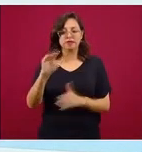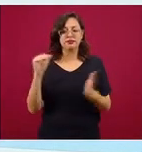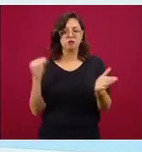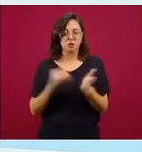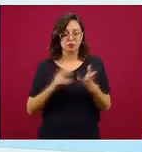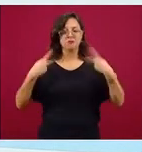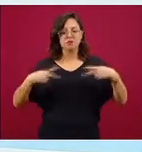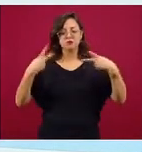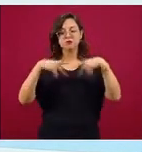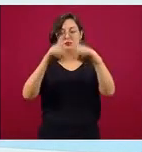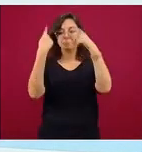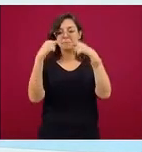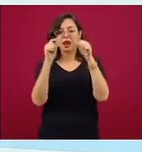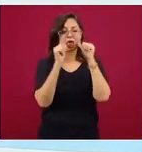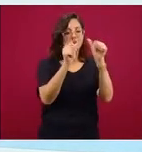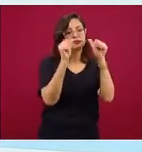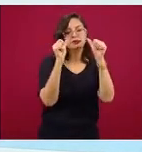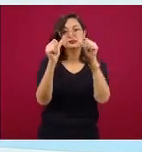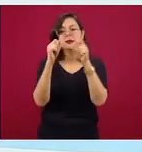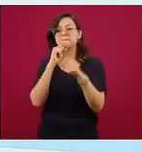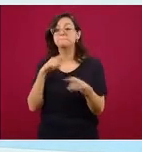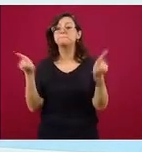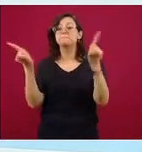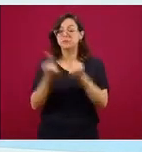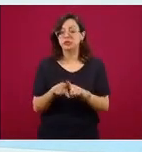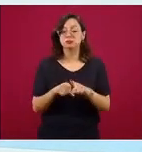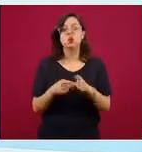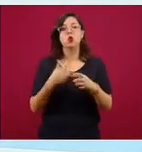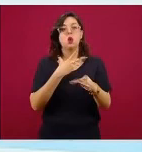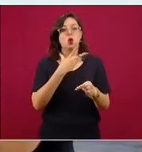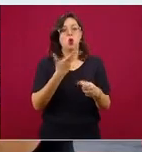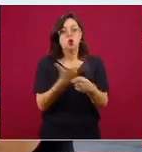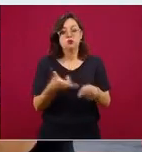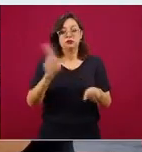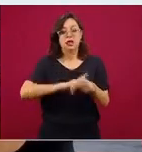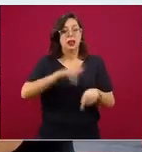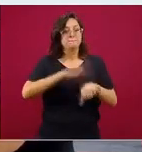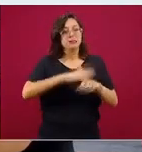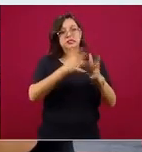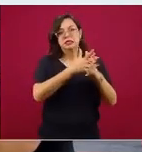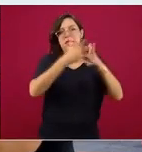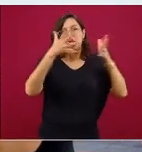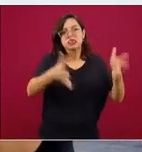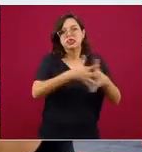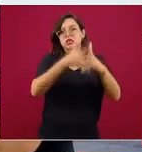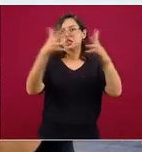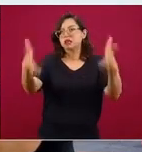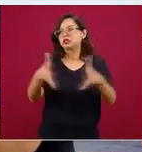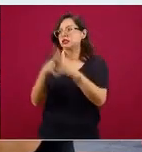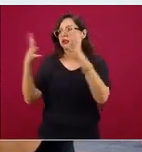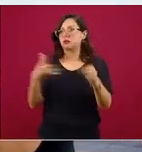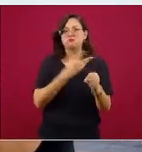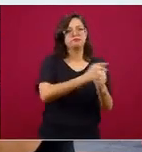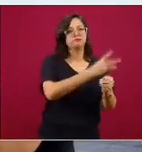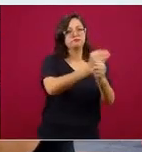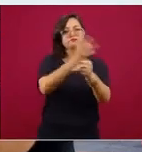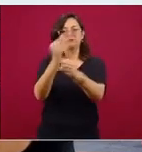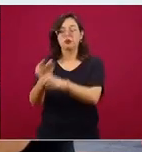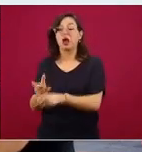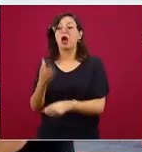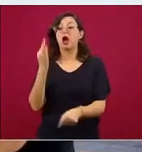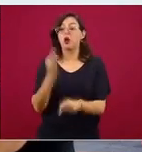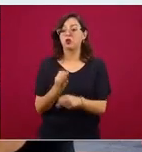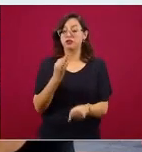profesionales de la salud y hemos tenido que expandir la capacidad hospitalaria. Esa capacidad hospitalaria se encuentra en este momento